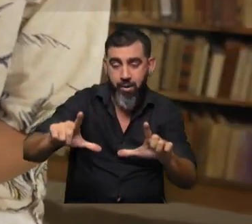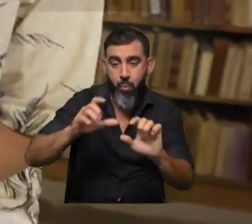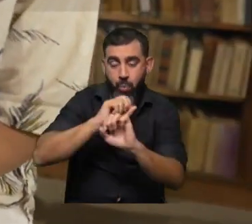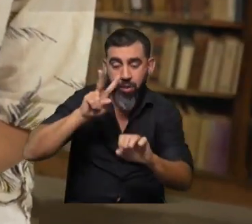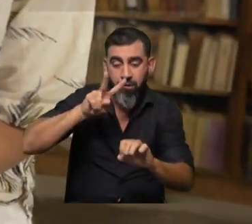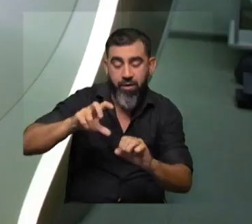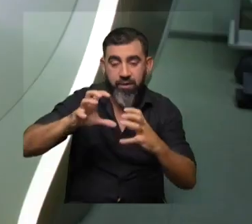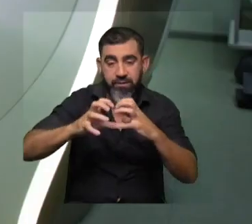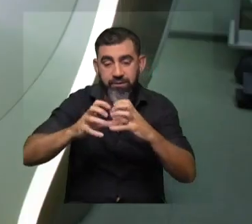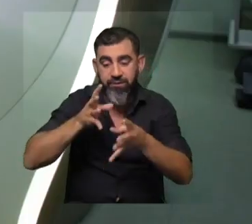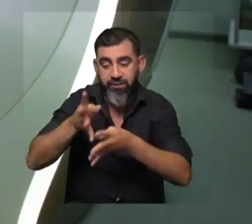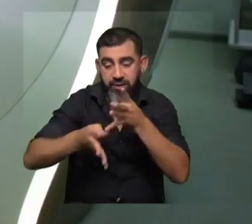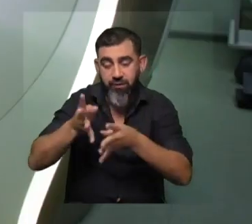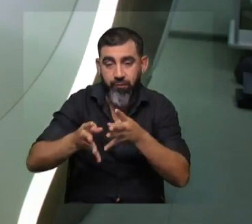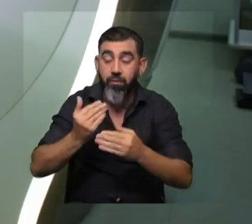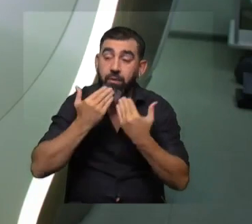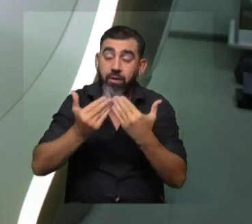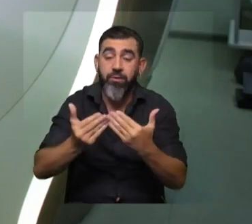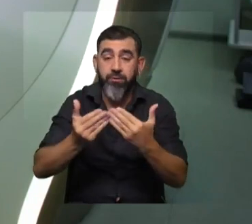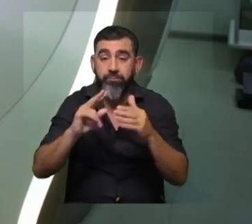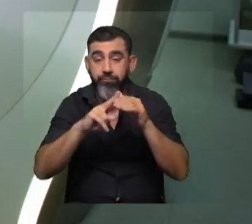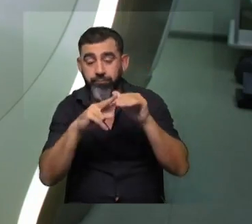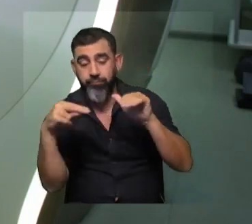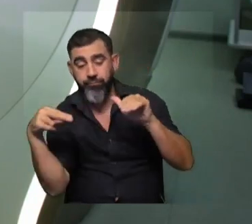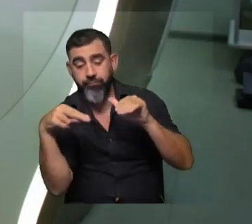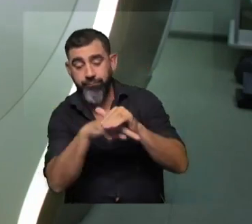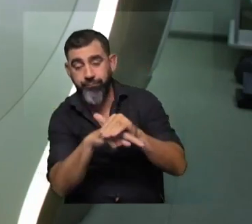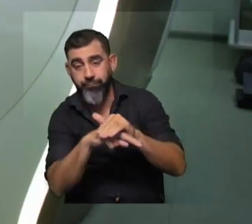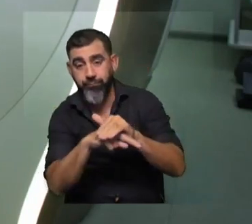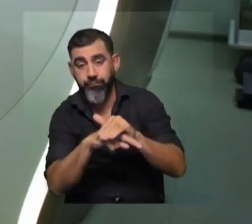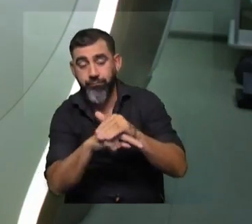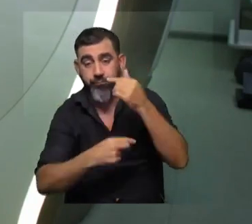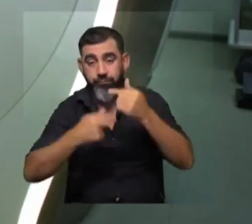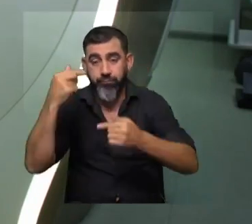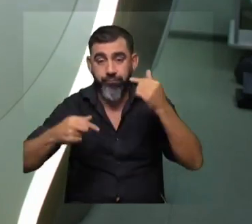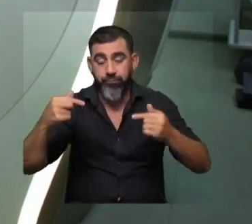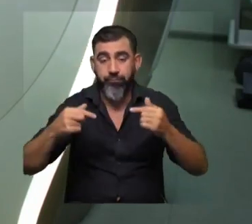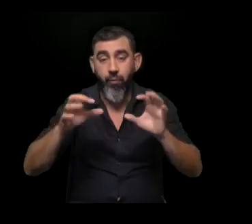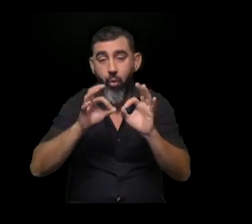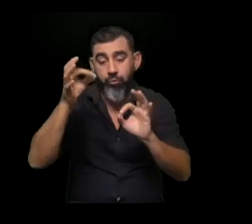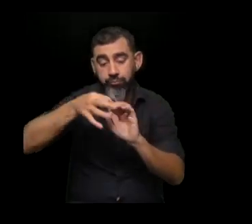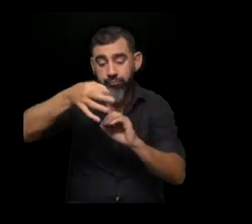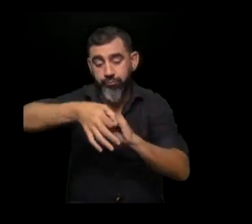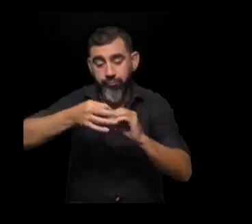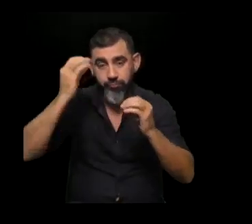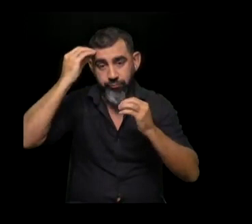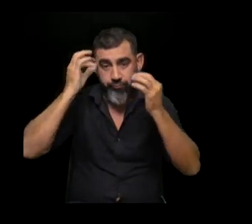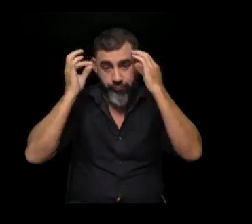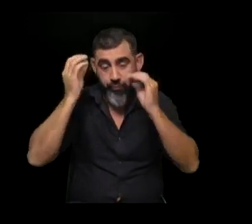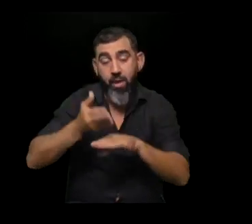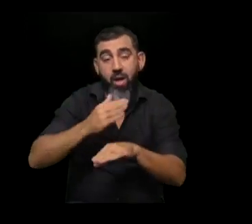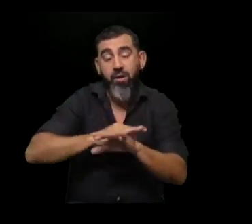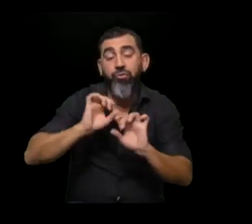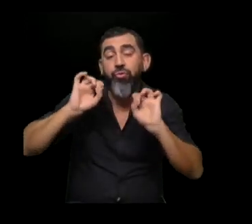cerebro en funcionamiento a través de la resonancia magnética funcional o la electroencefalografía. Antes de eso, las evidencias